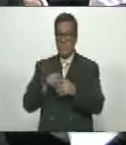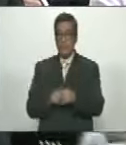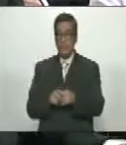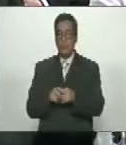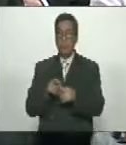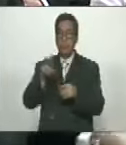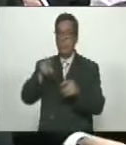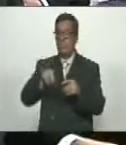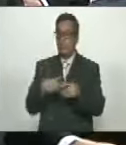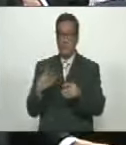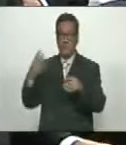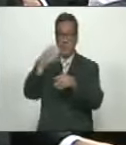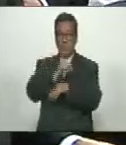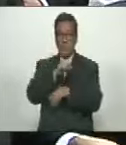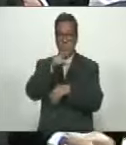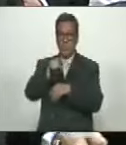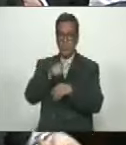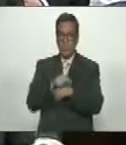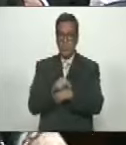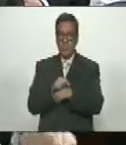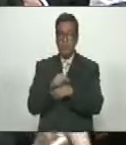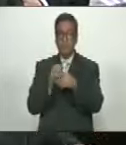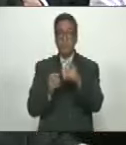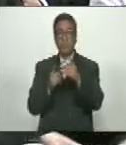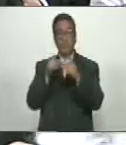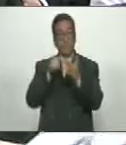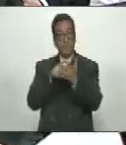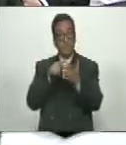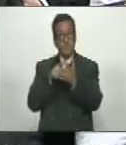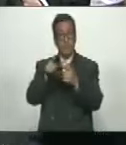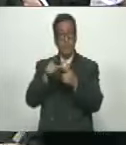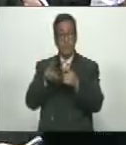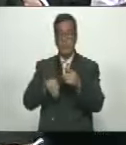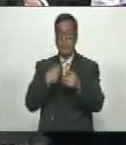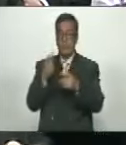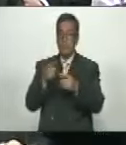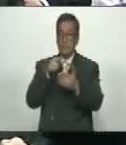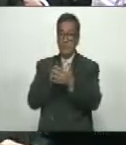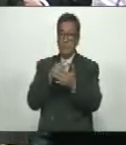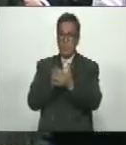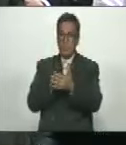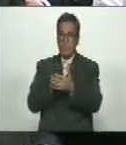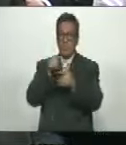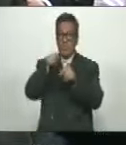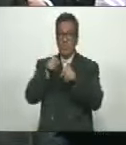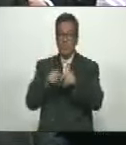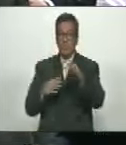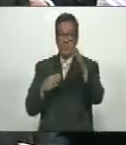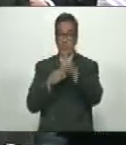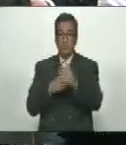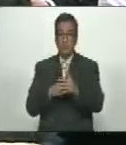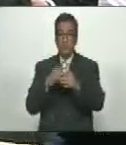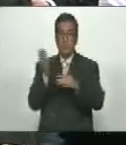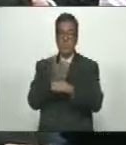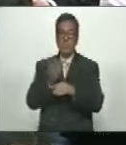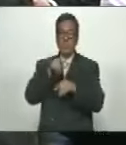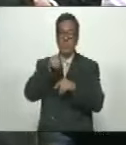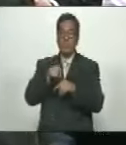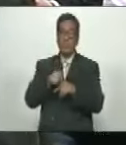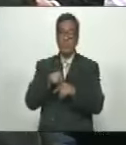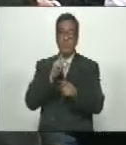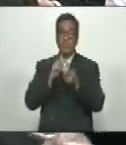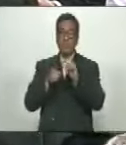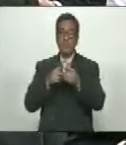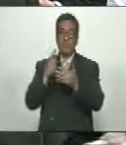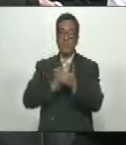donde desgraciadamente no conseguimos fuentes para el endeudamiento y no nos pudimos endeudar como consecuencia del bloqueo de las sanciones hay